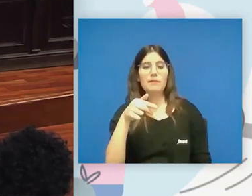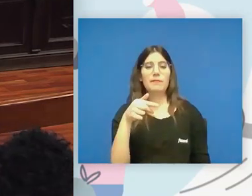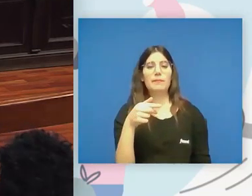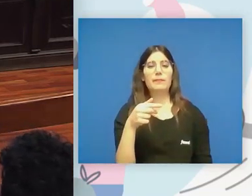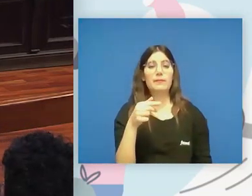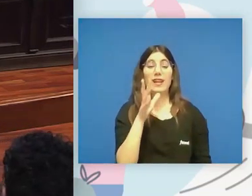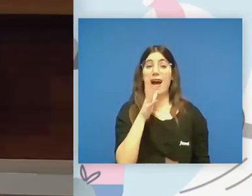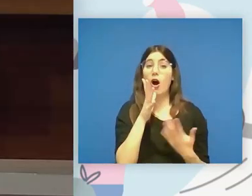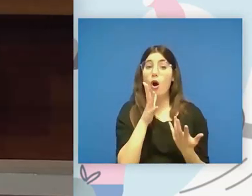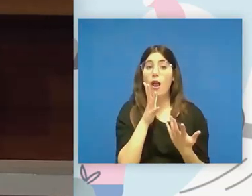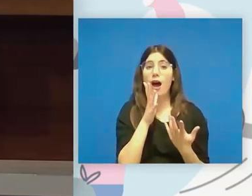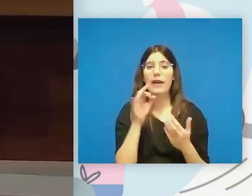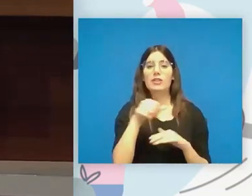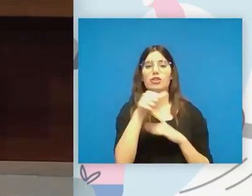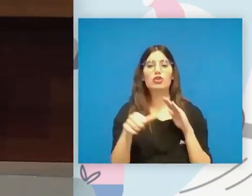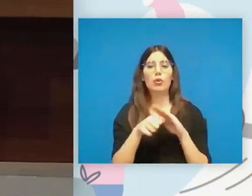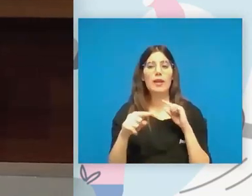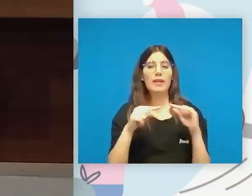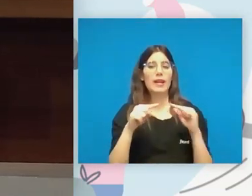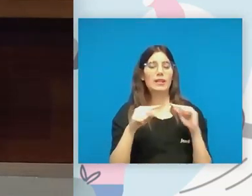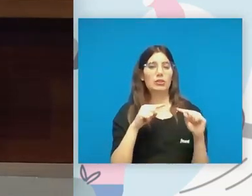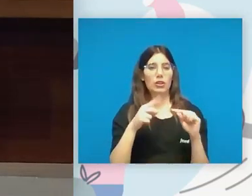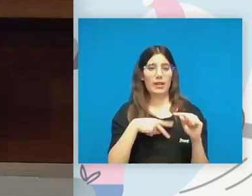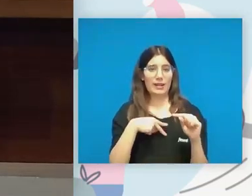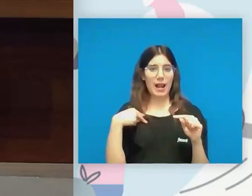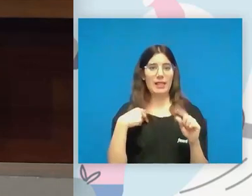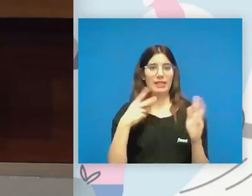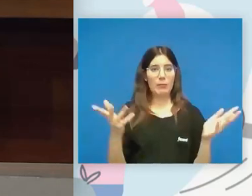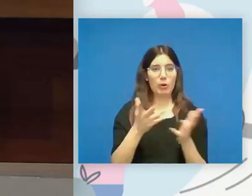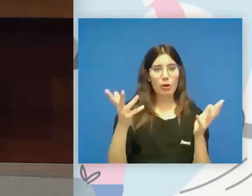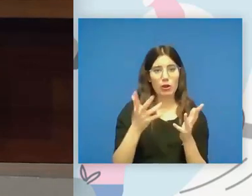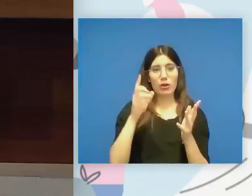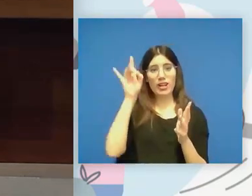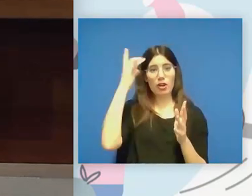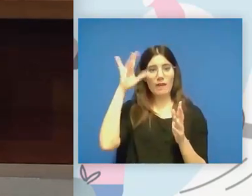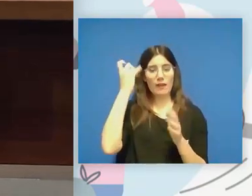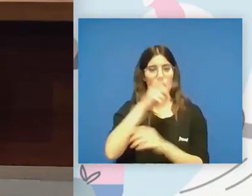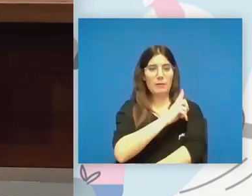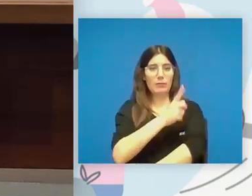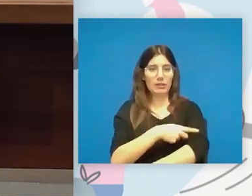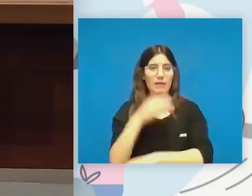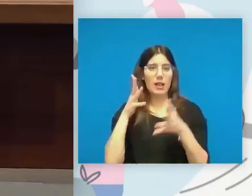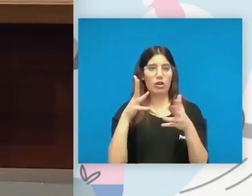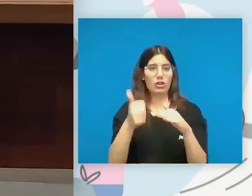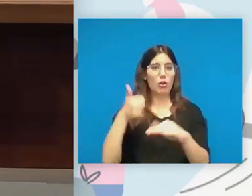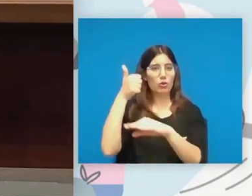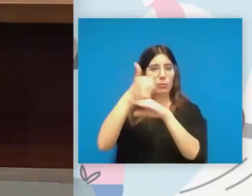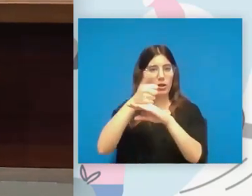Actualmente, es subdirector general de promoción e innovación deportiva del Consejo Superior de Deportes,